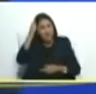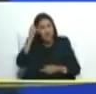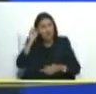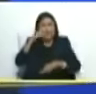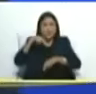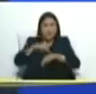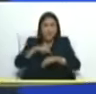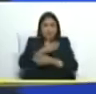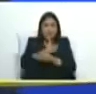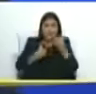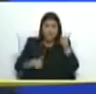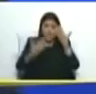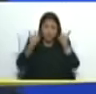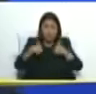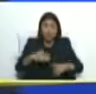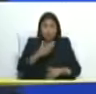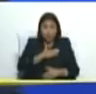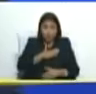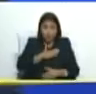era presidente de la asamblea y me dijo